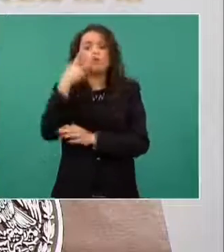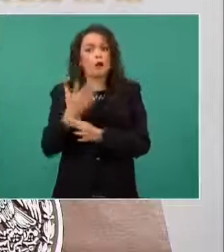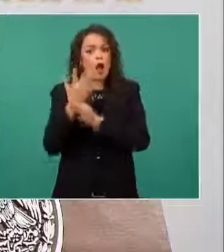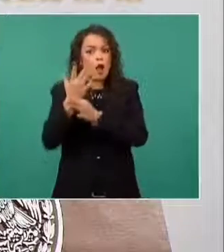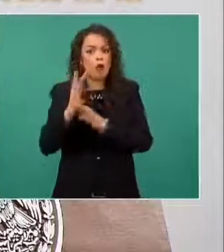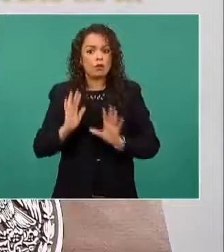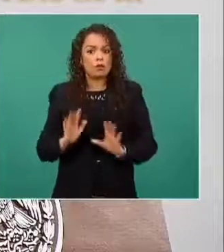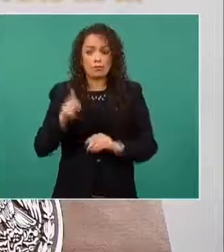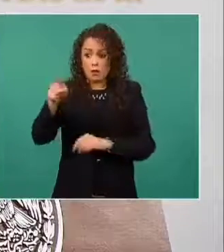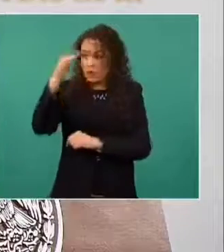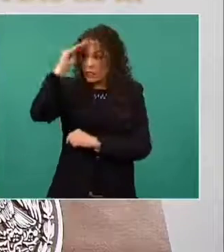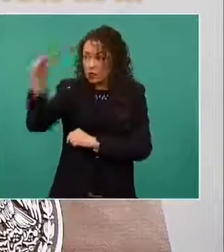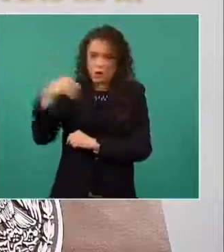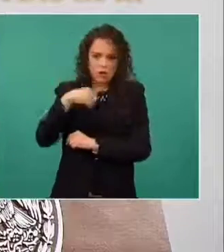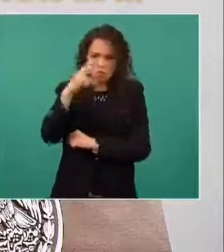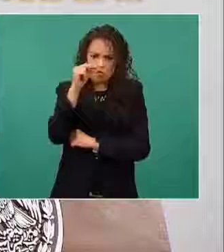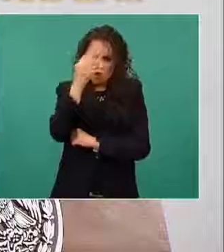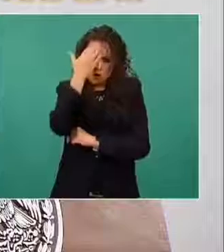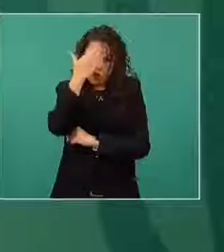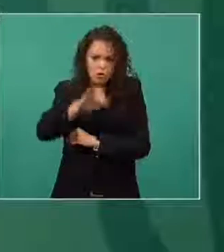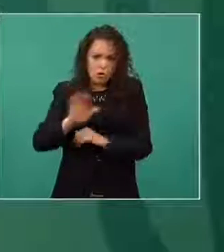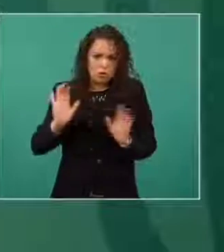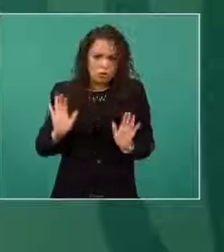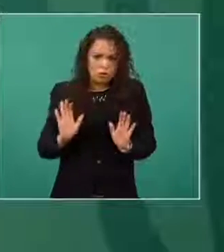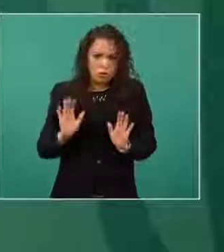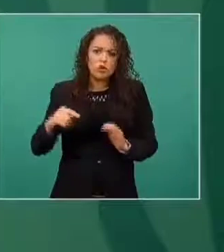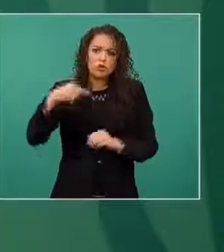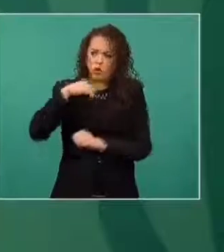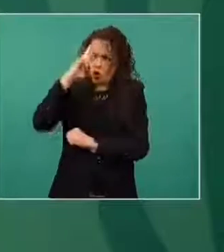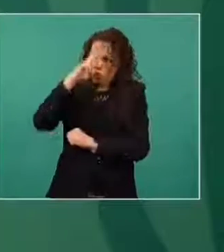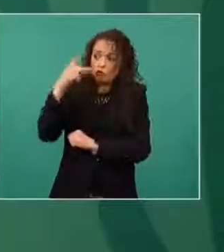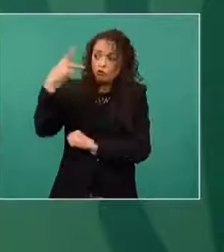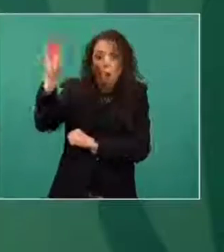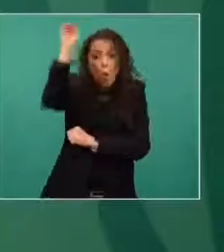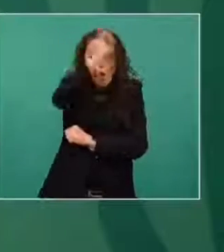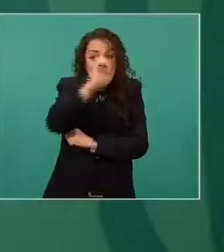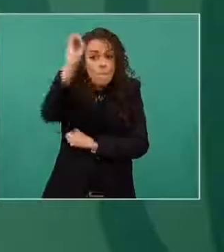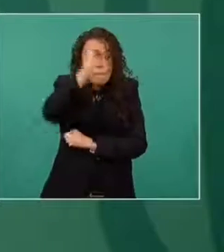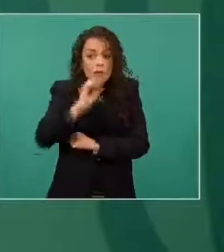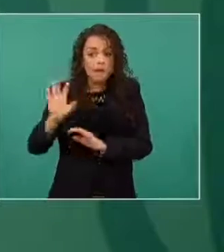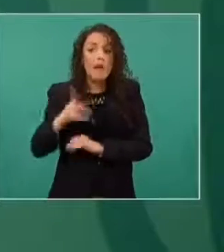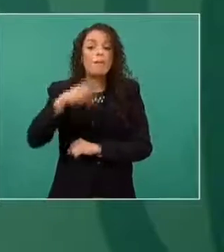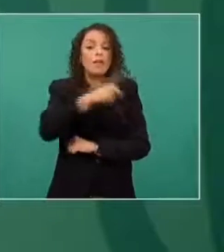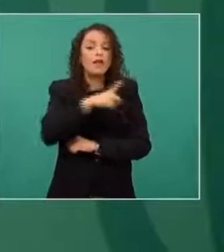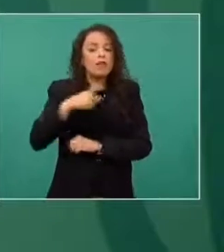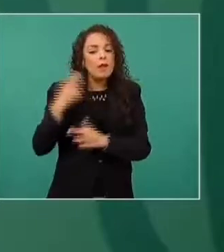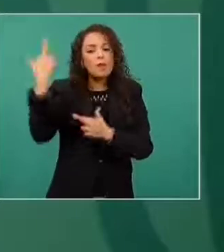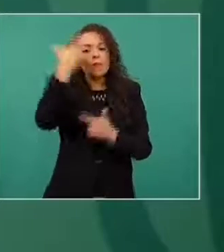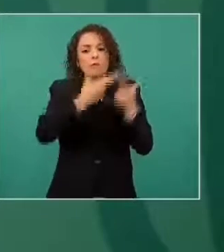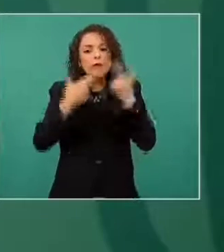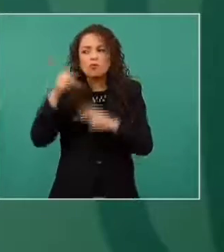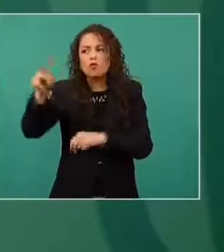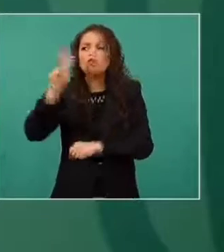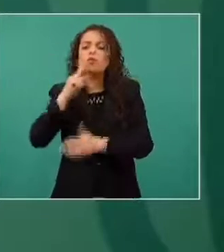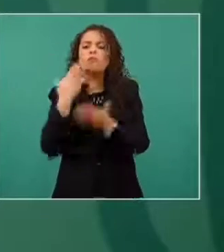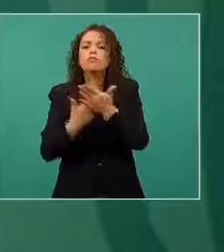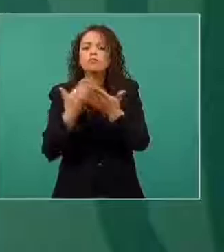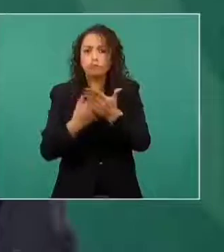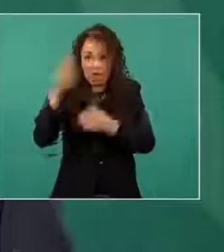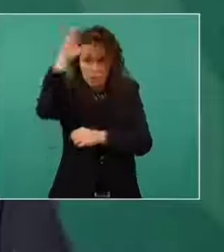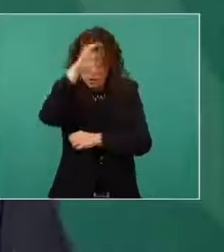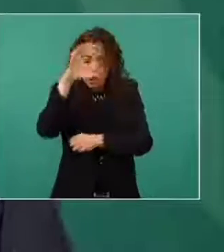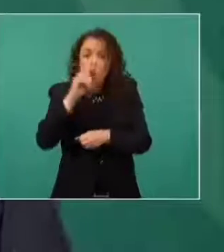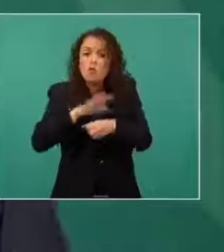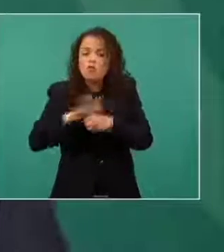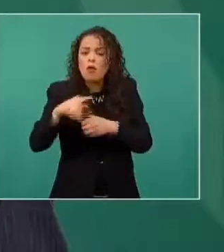conozco a este señor Hans Kru, respeto su punto de vista, habrá que analizar cuáles son sus elementos de evidencia, pero no